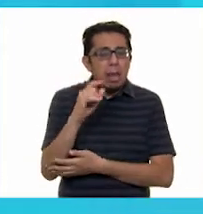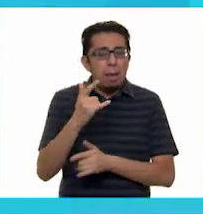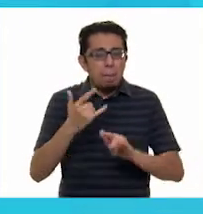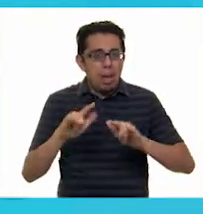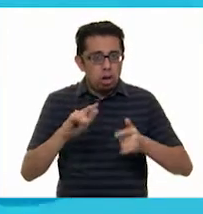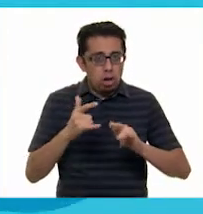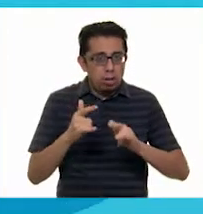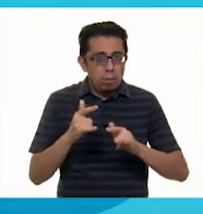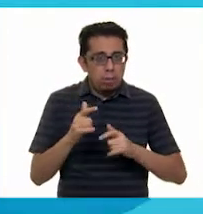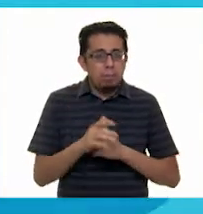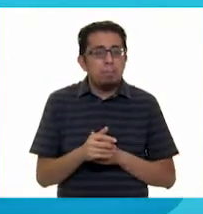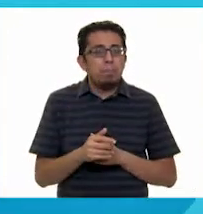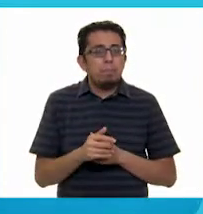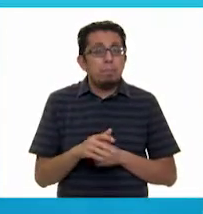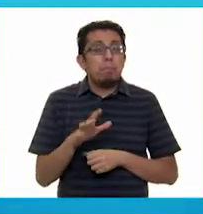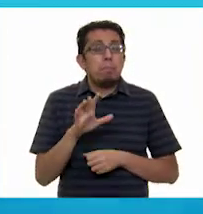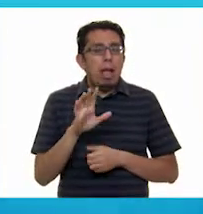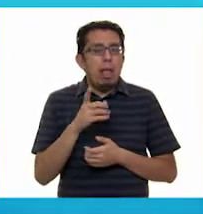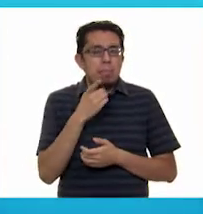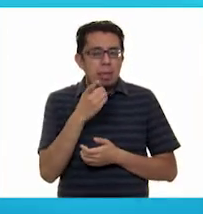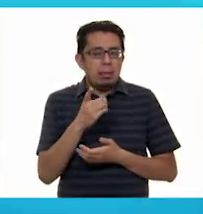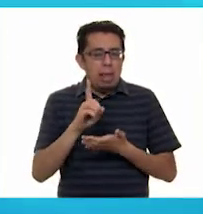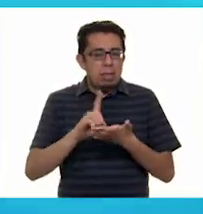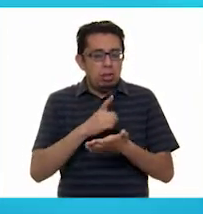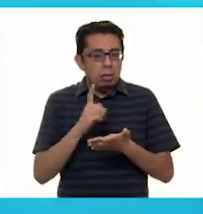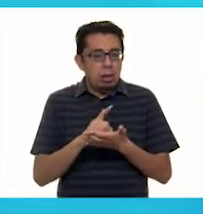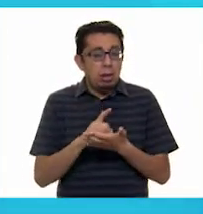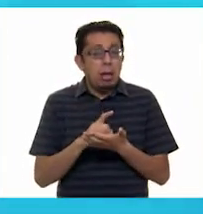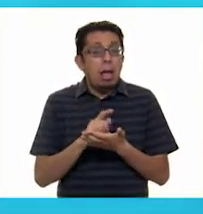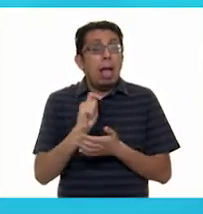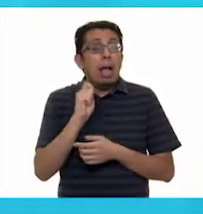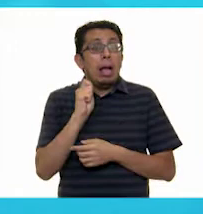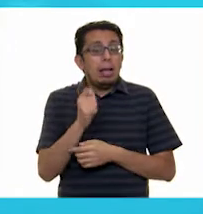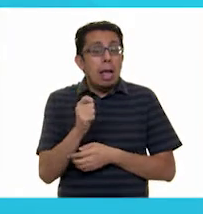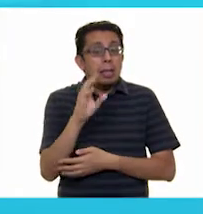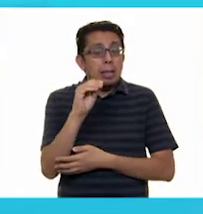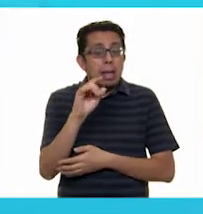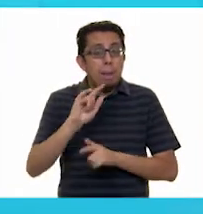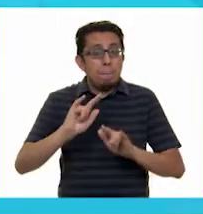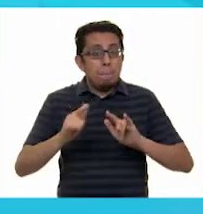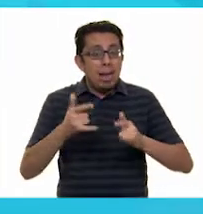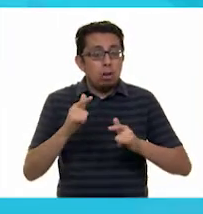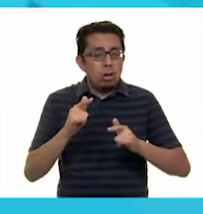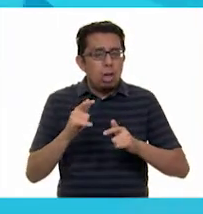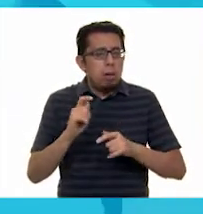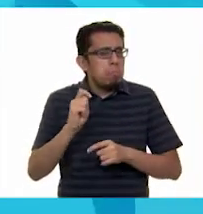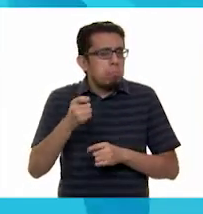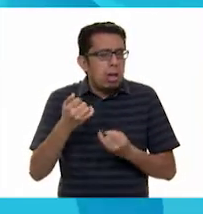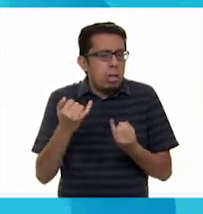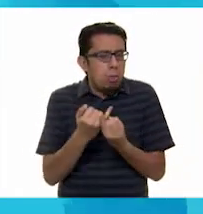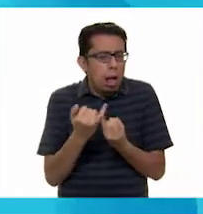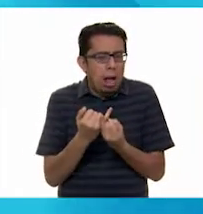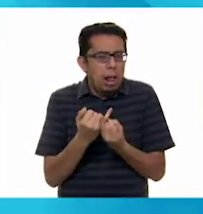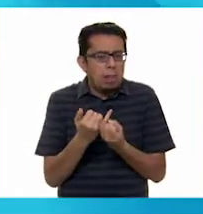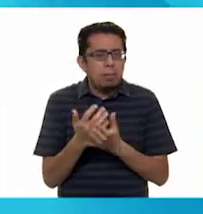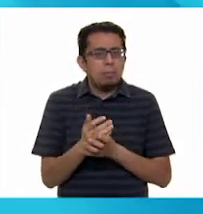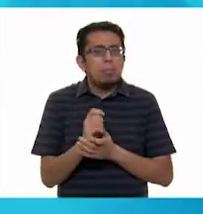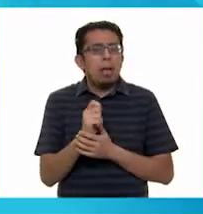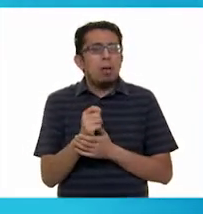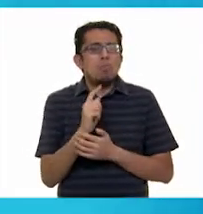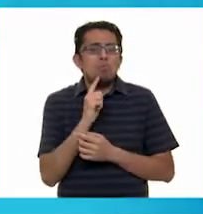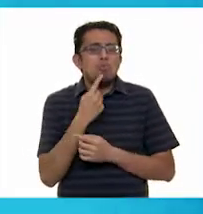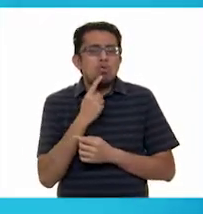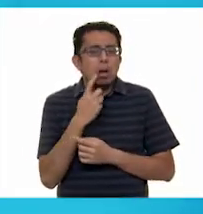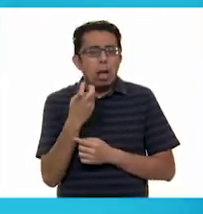Información encontrada. Según el diccionario, la definición de títere y marioneta es la misma y es la siguiente. Es un